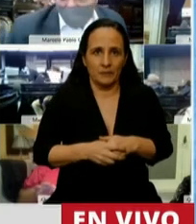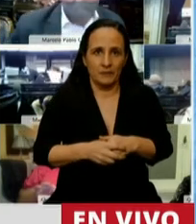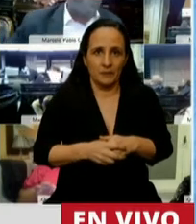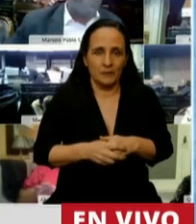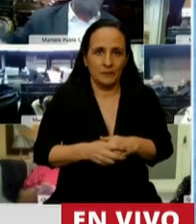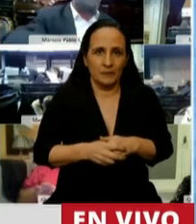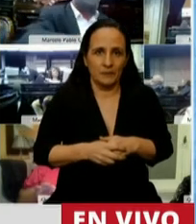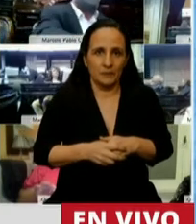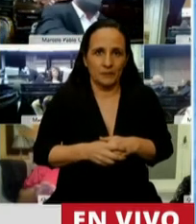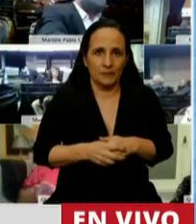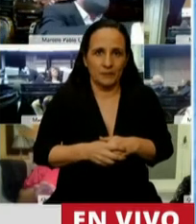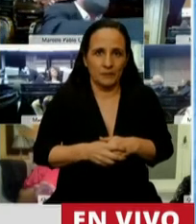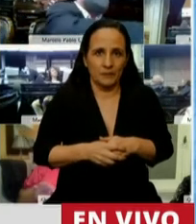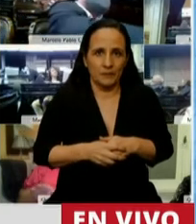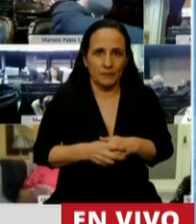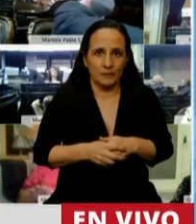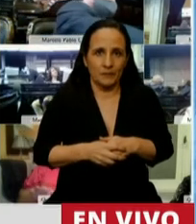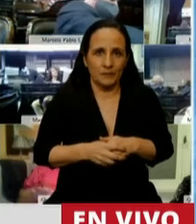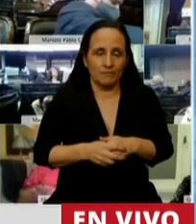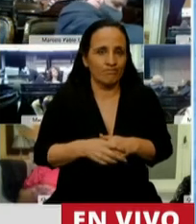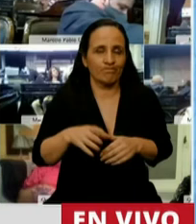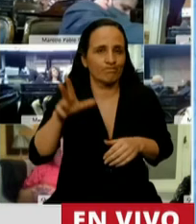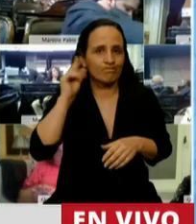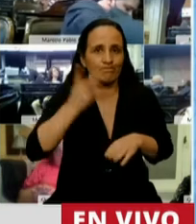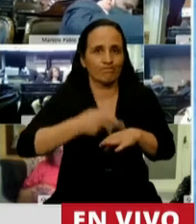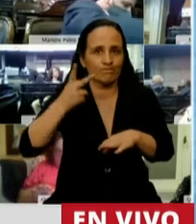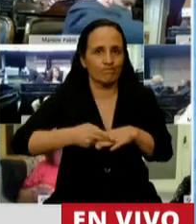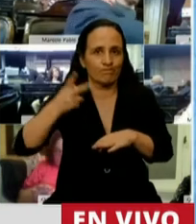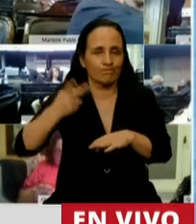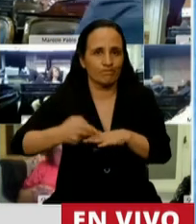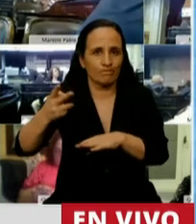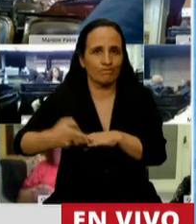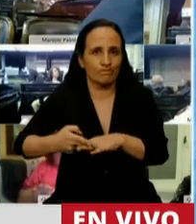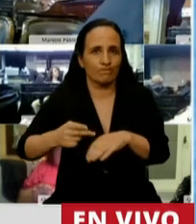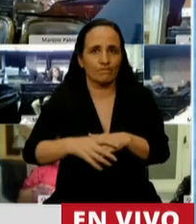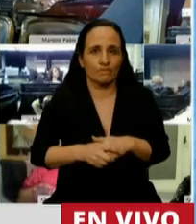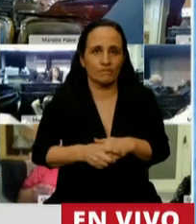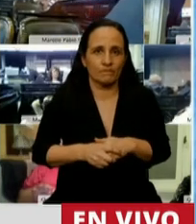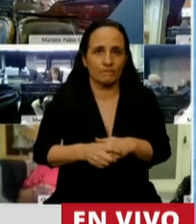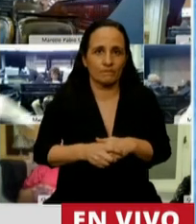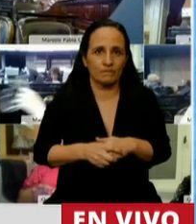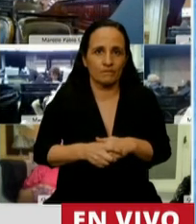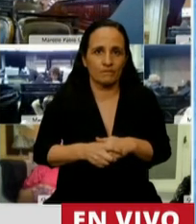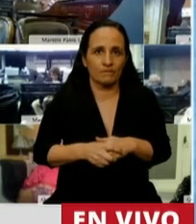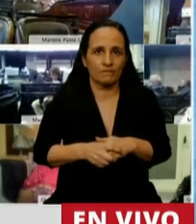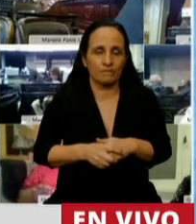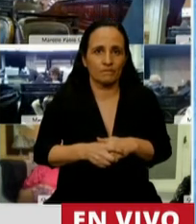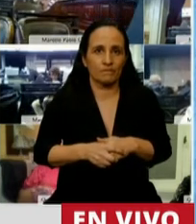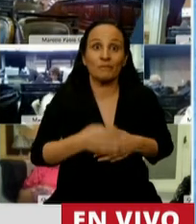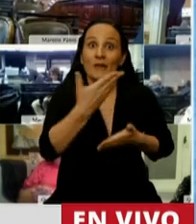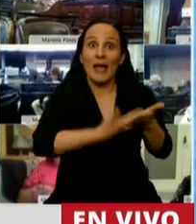Claro, y coincidimos, en el final de los presentes, que utiliza la fundamentación de la ley de leyes,